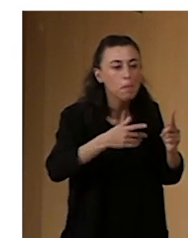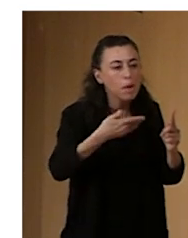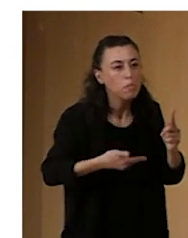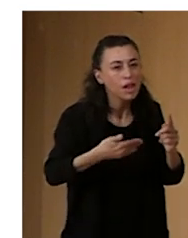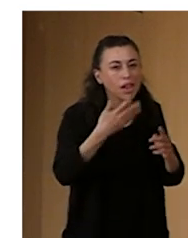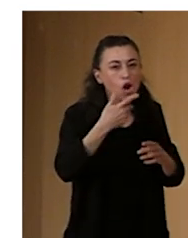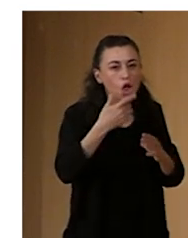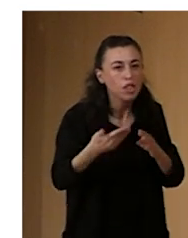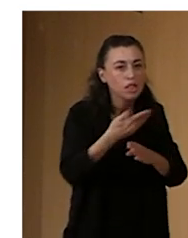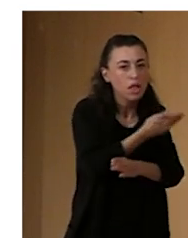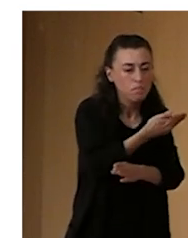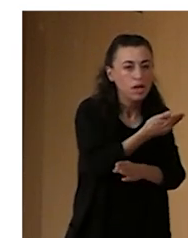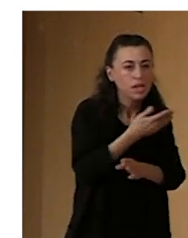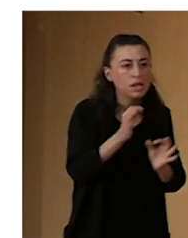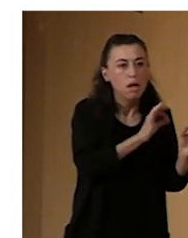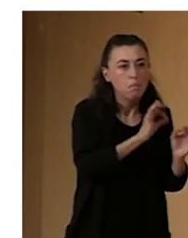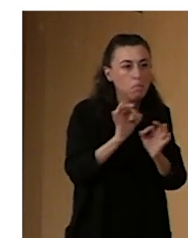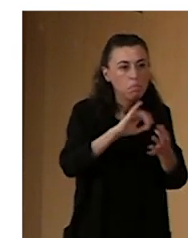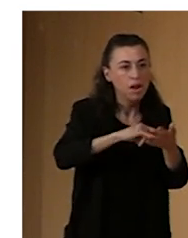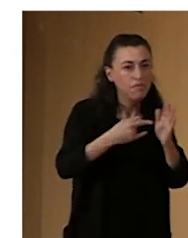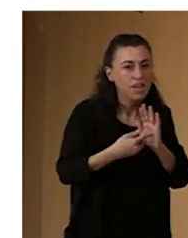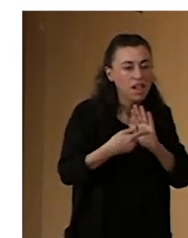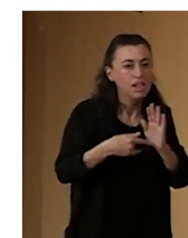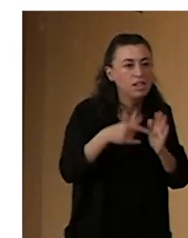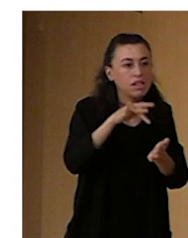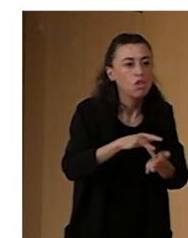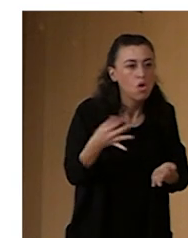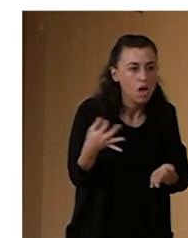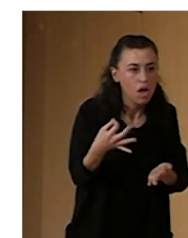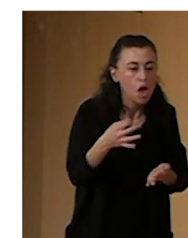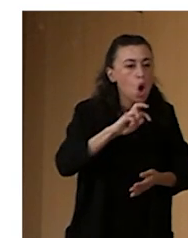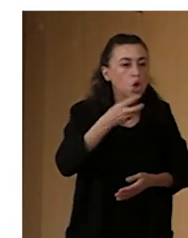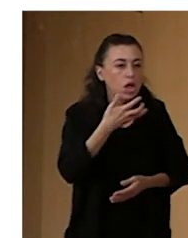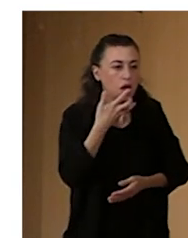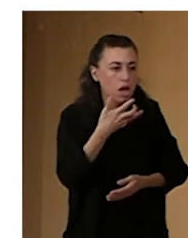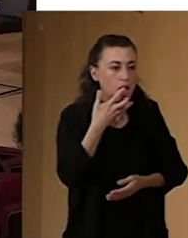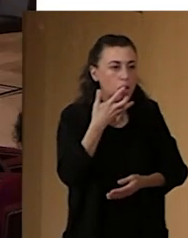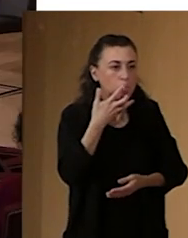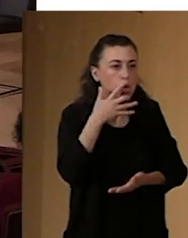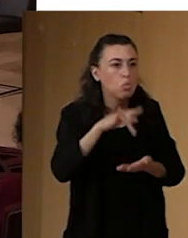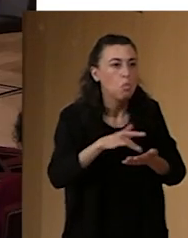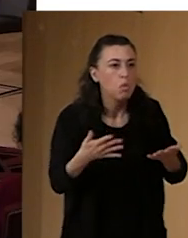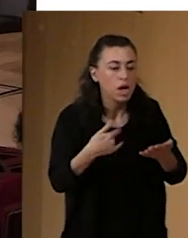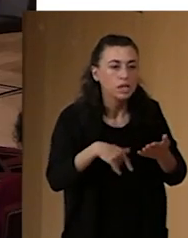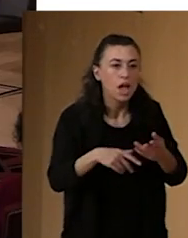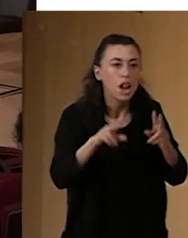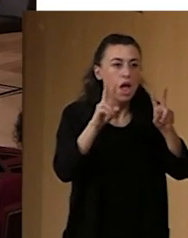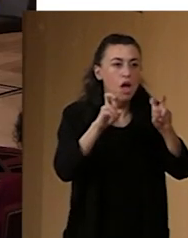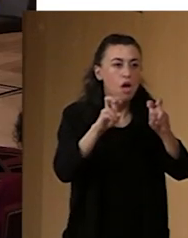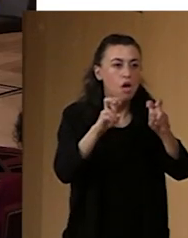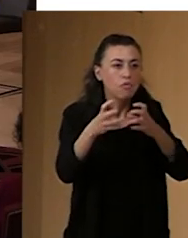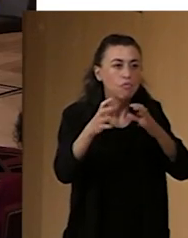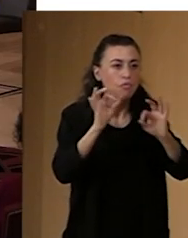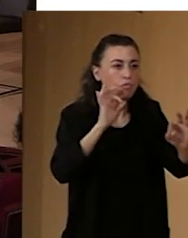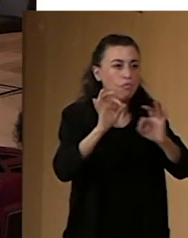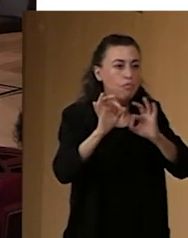qué es lo que va a haber. Otro ejemplo que ocurre, se organizan funciones accesibles y cuando a la persona